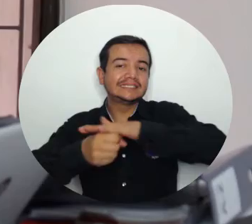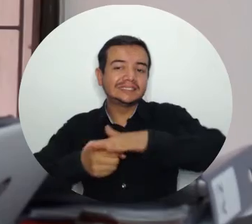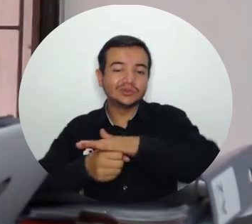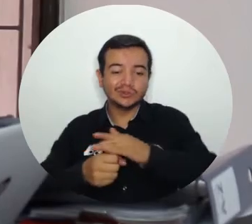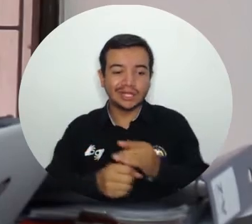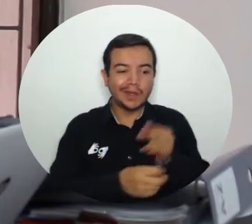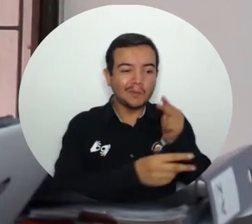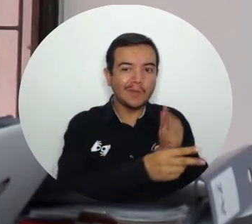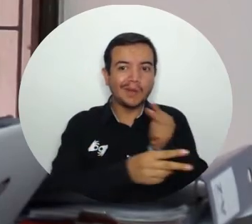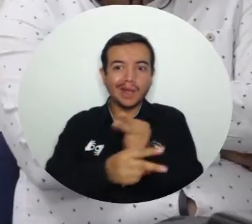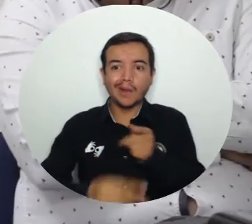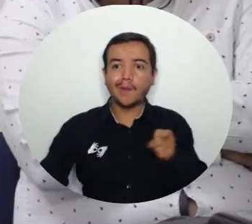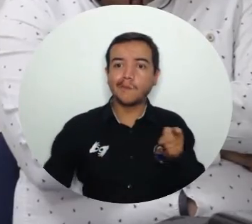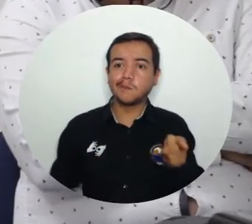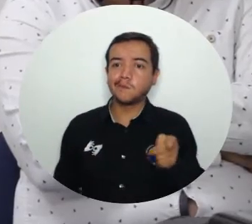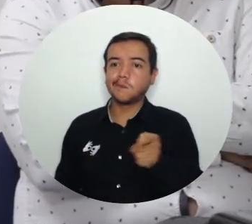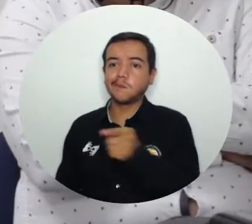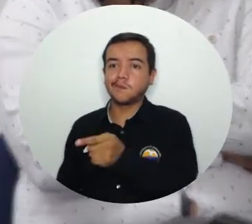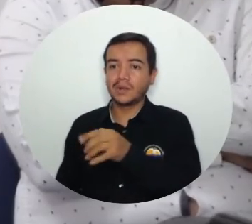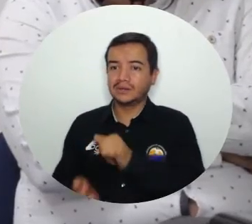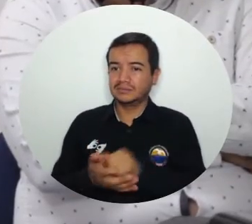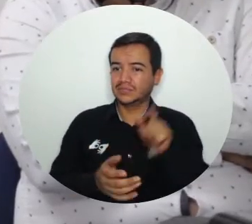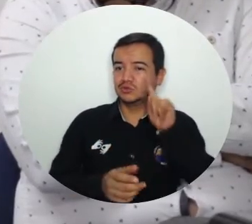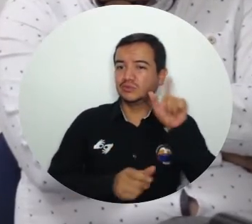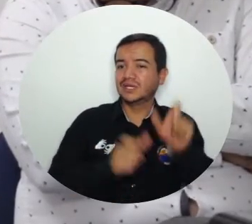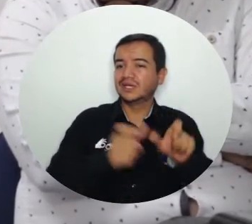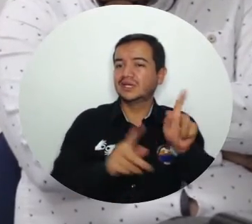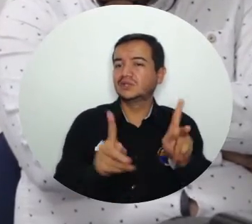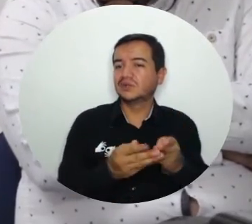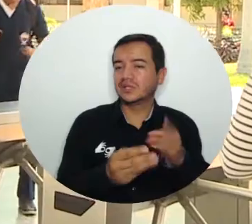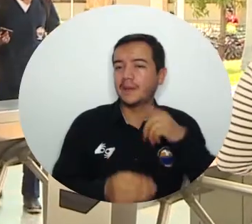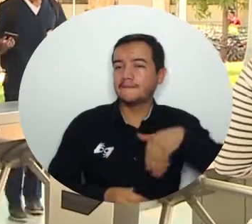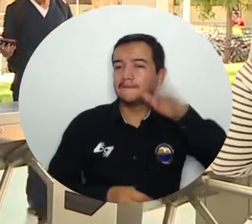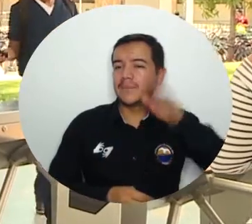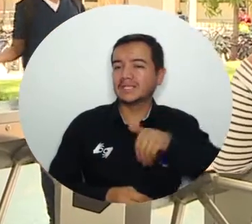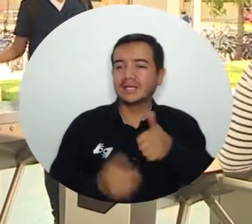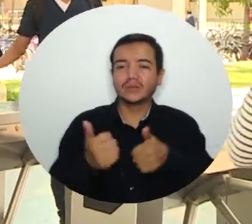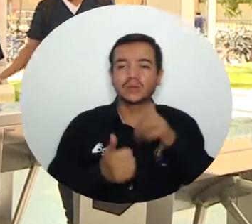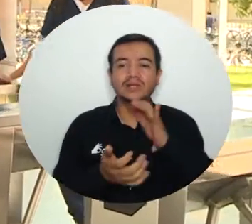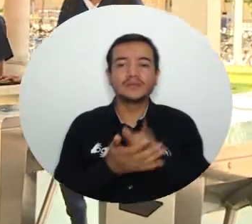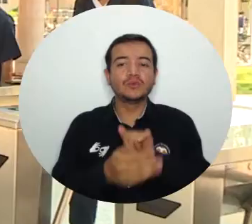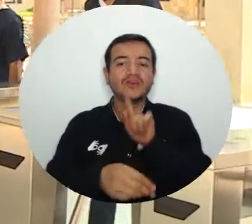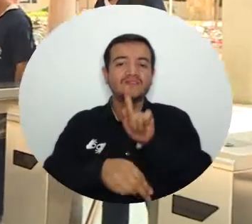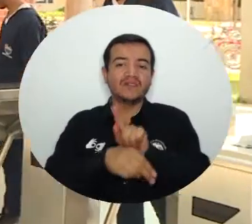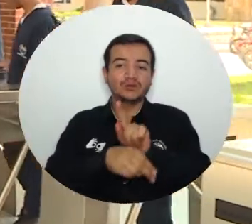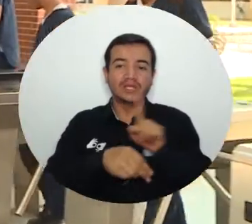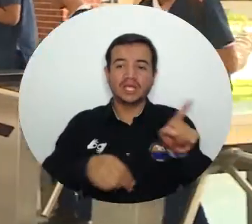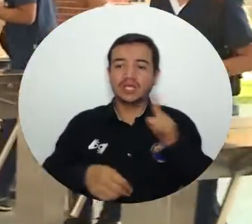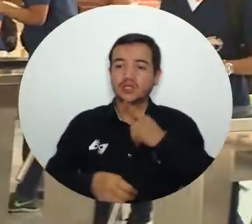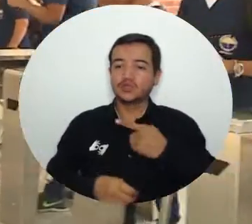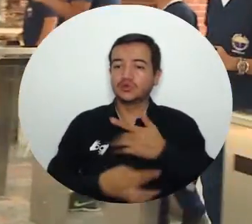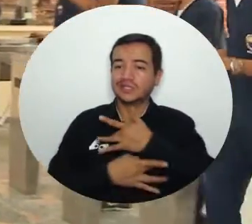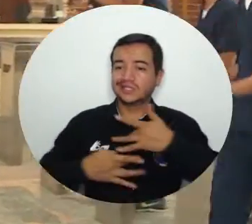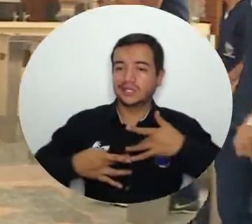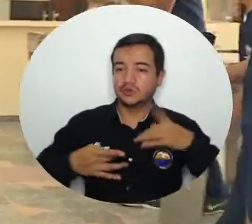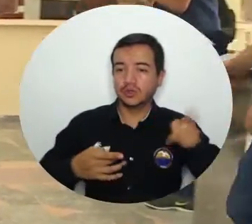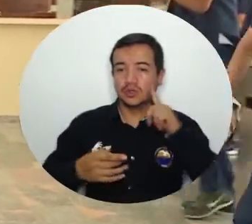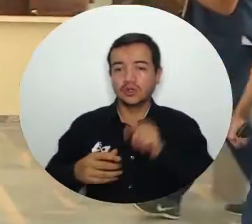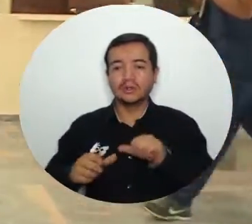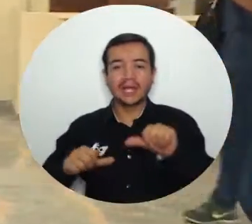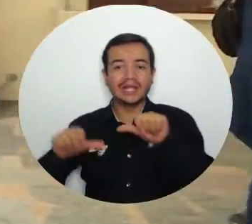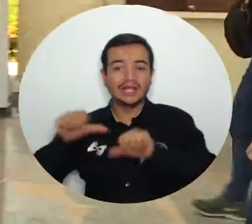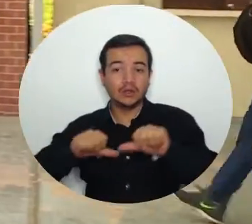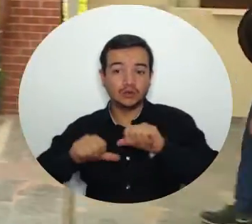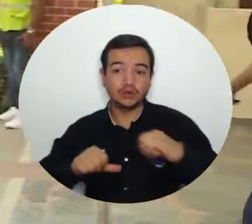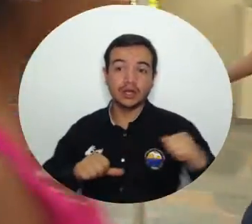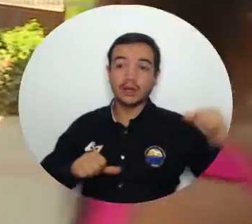inseguridad que han venido presentando los estudiantes, principalmente los estudiantes de la Facultad de Ciencias de la Salud, que han estado con laboratorios